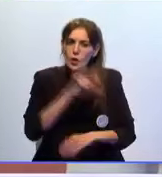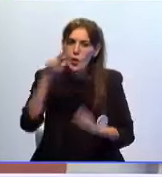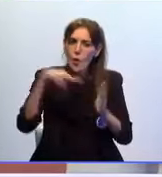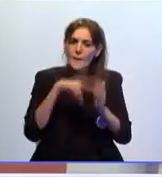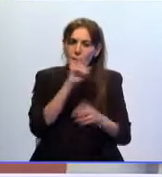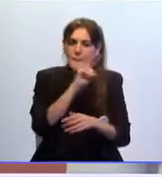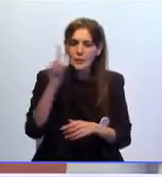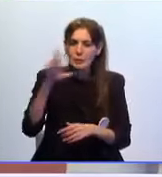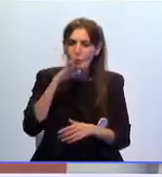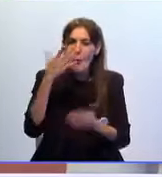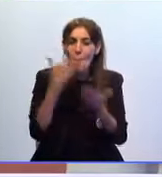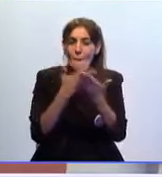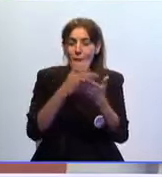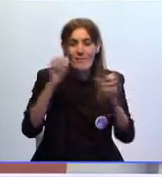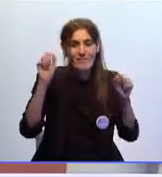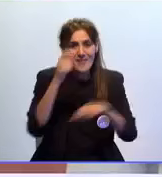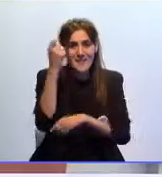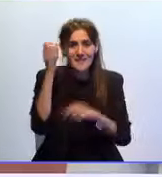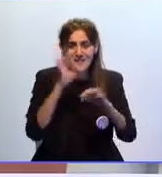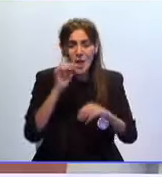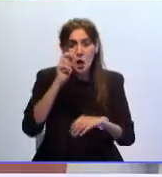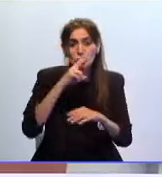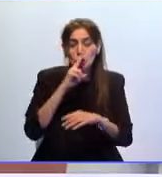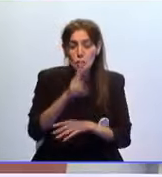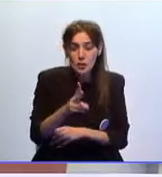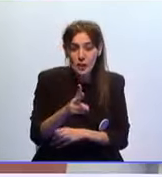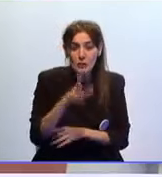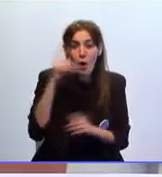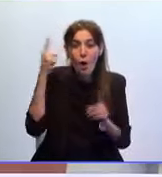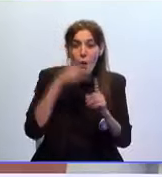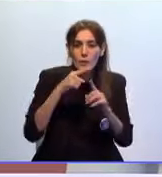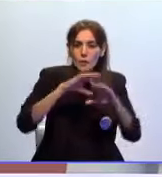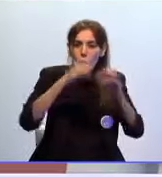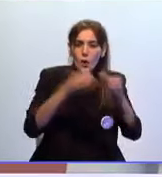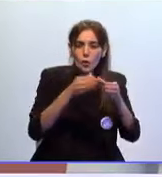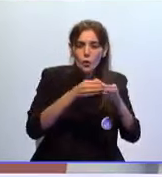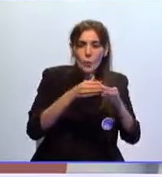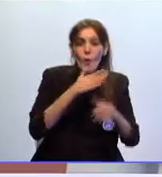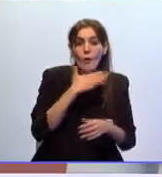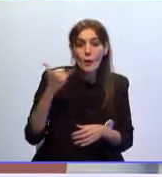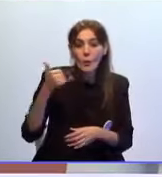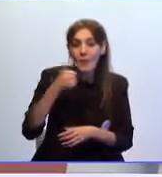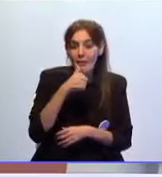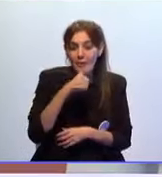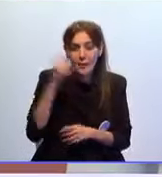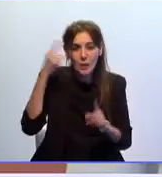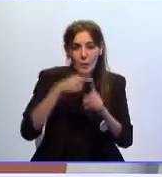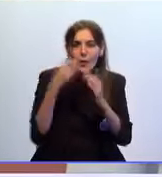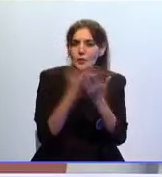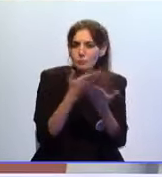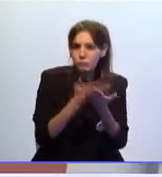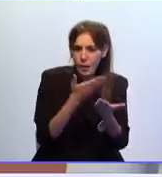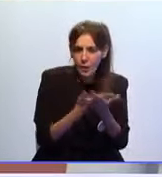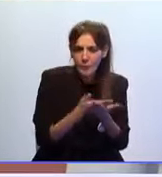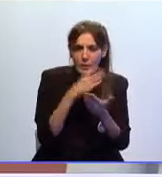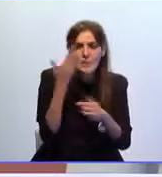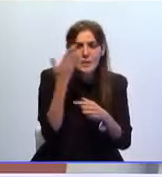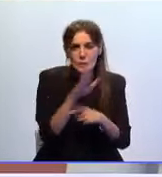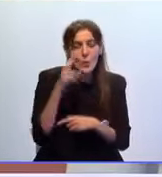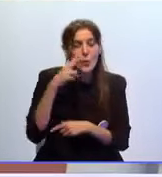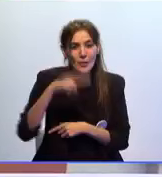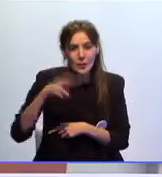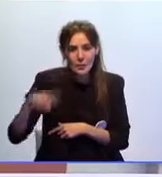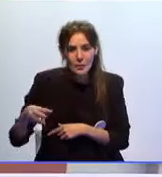pidió sin éxito estar más de dos años al frente del grupo de regulares de Ceuta apelando a su reconocida condición de